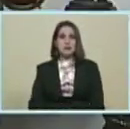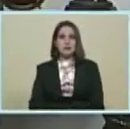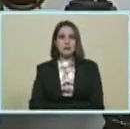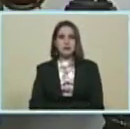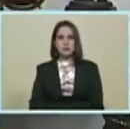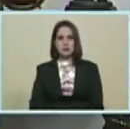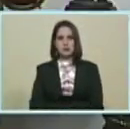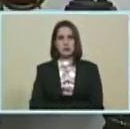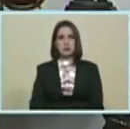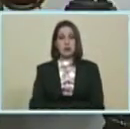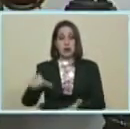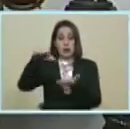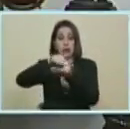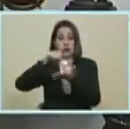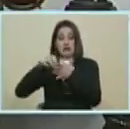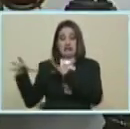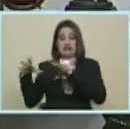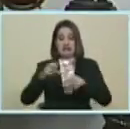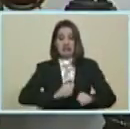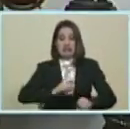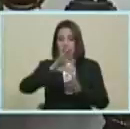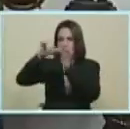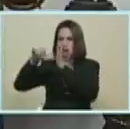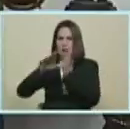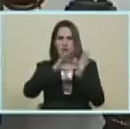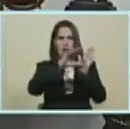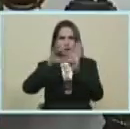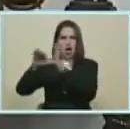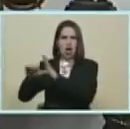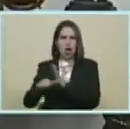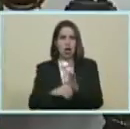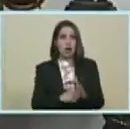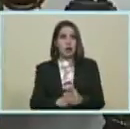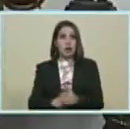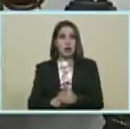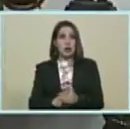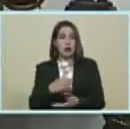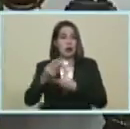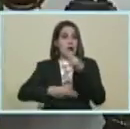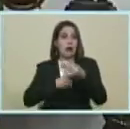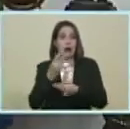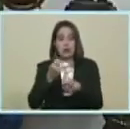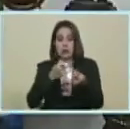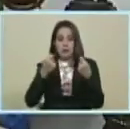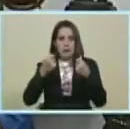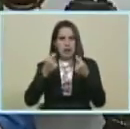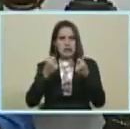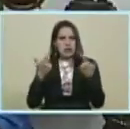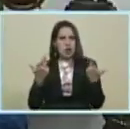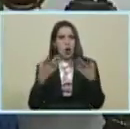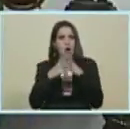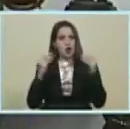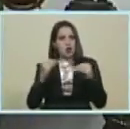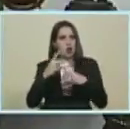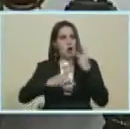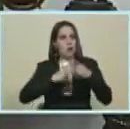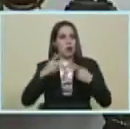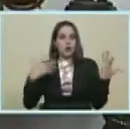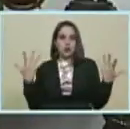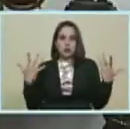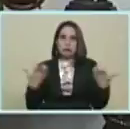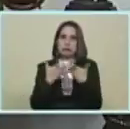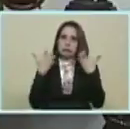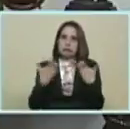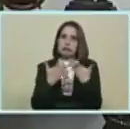Del capitalismo Bachaquero Ladrón En los precios De casi Todos los productos Prácticamente La